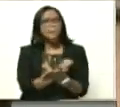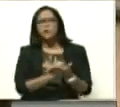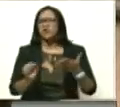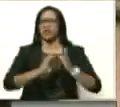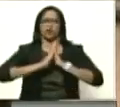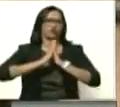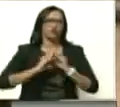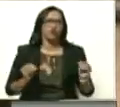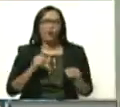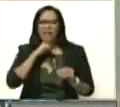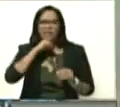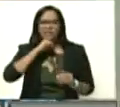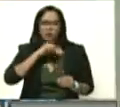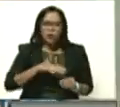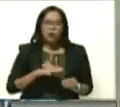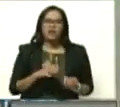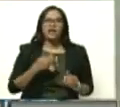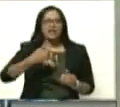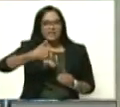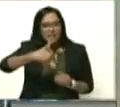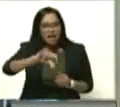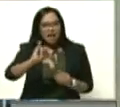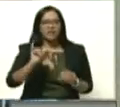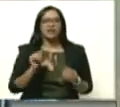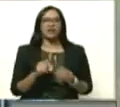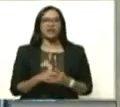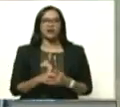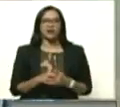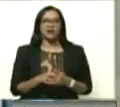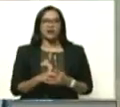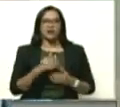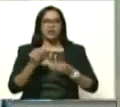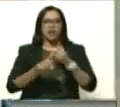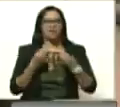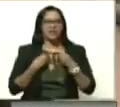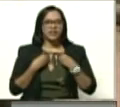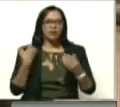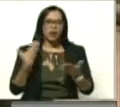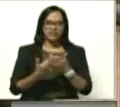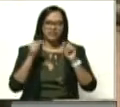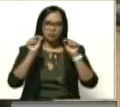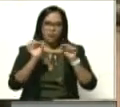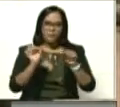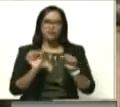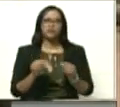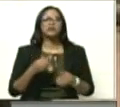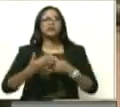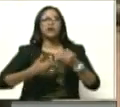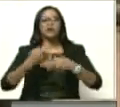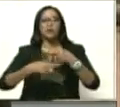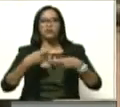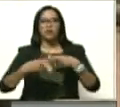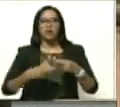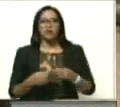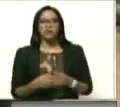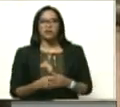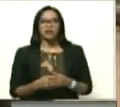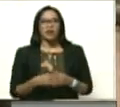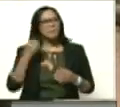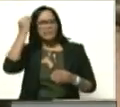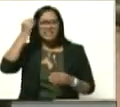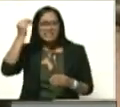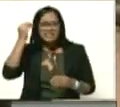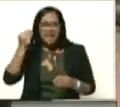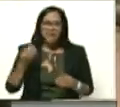toda la historia que había vivido, que se había vivido hasta ese momento del proceso revolucionario, pensando que iban a